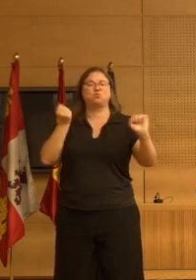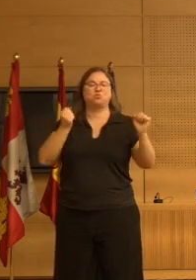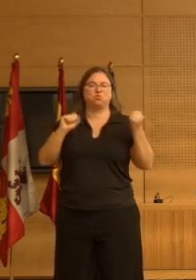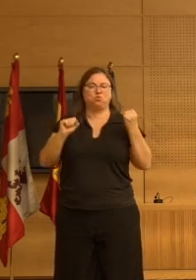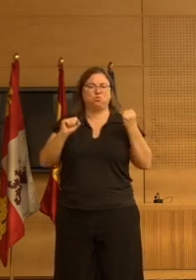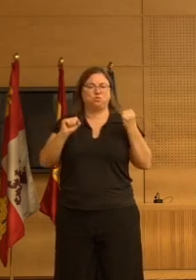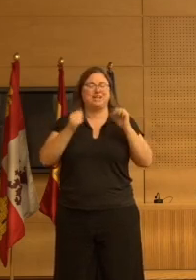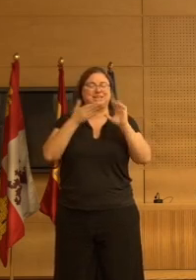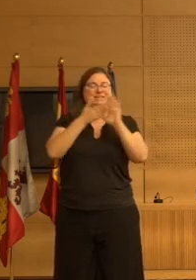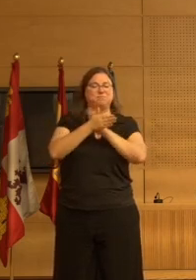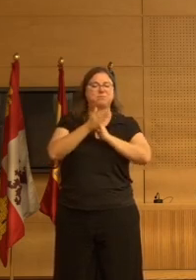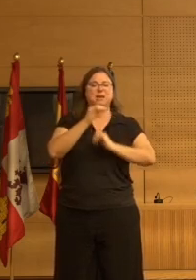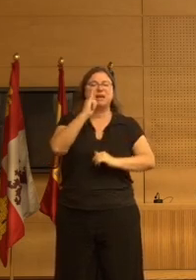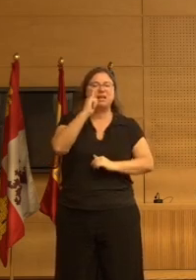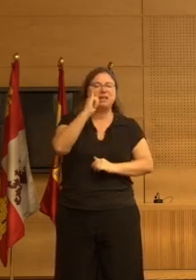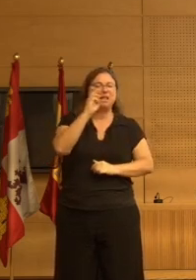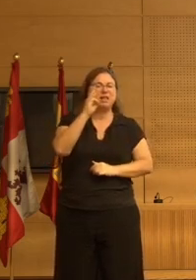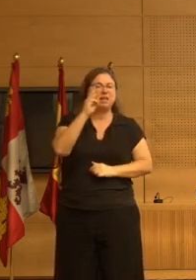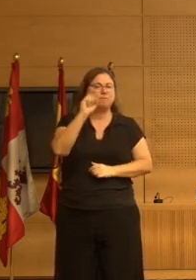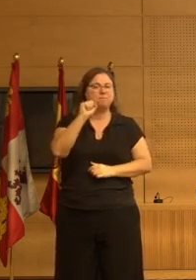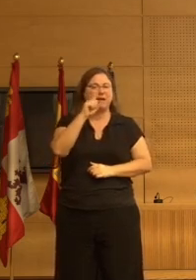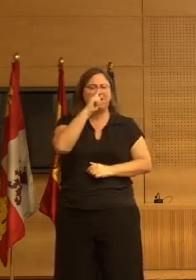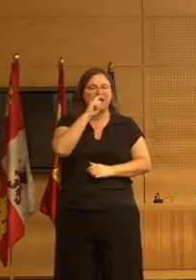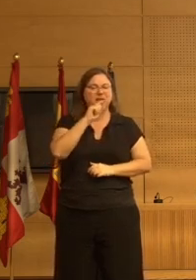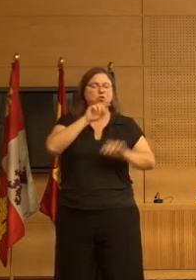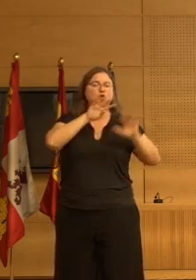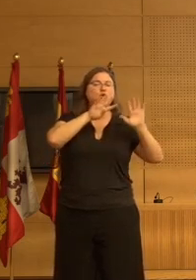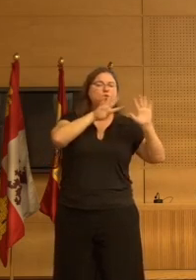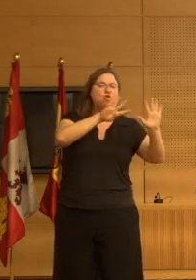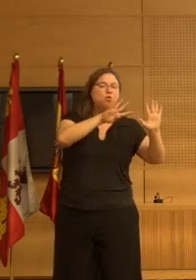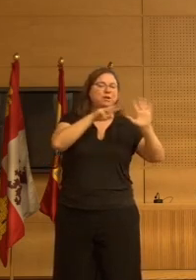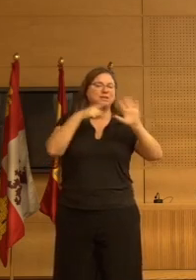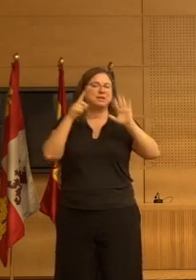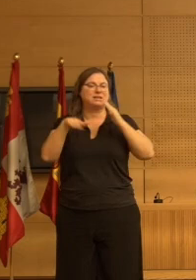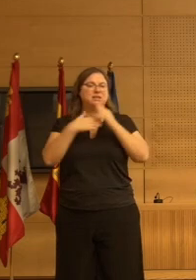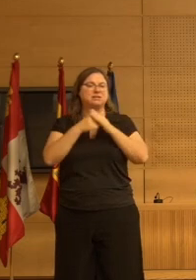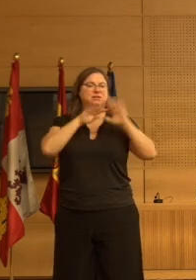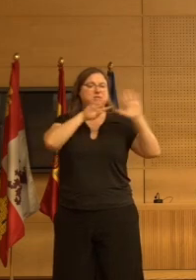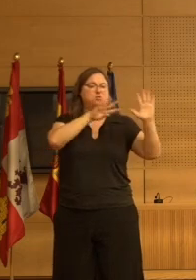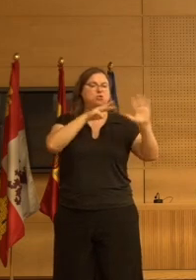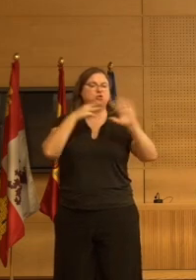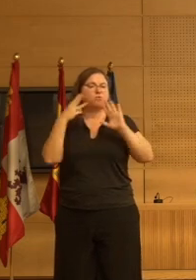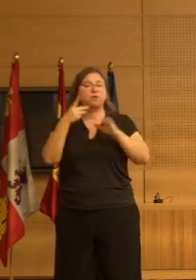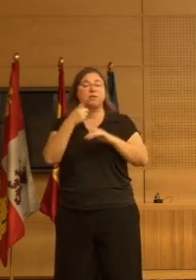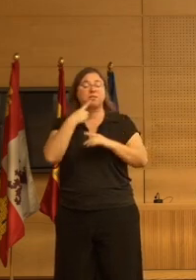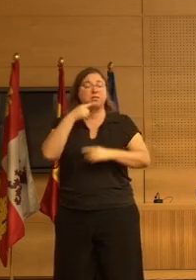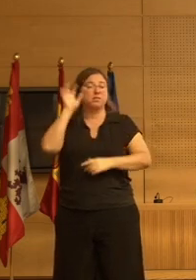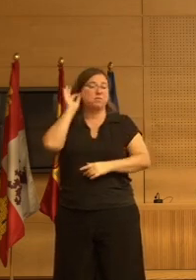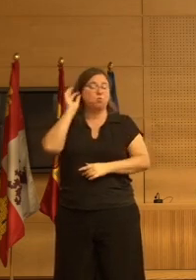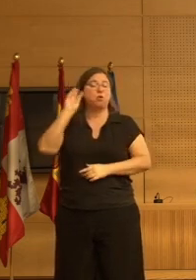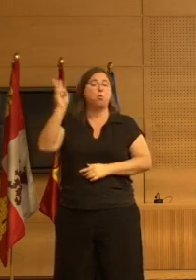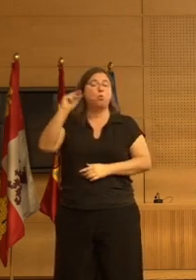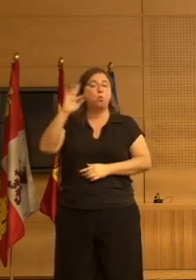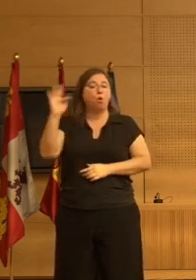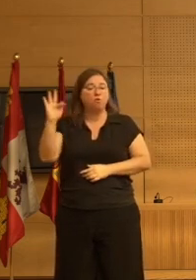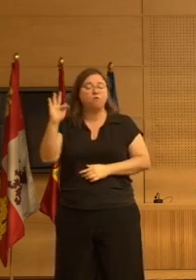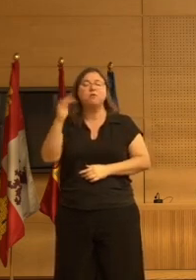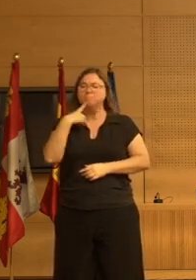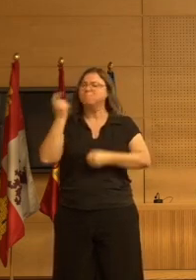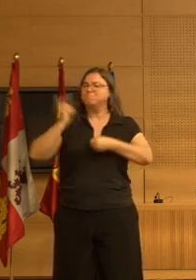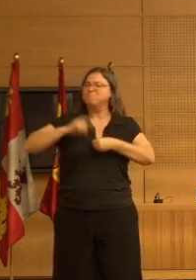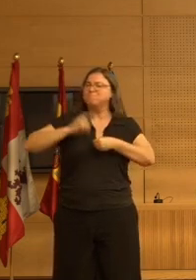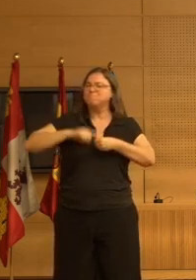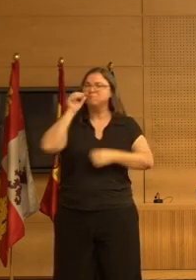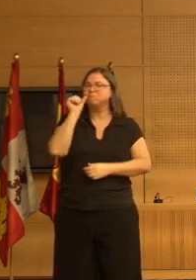IPA en el año 96 y 98, en dos reuniones en las que María Wolf tuvo la oportunidad de participar